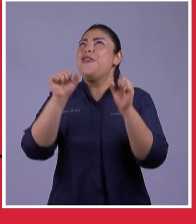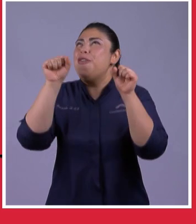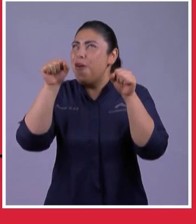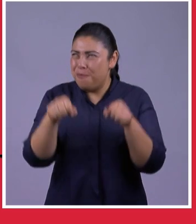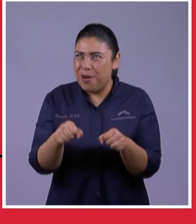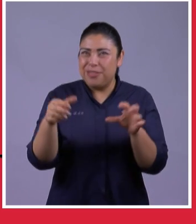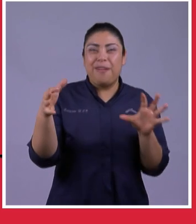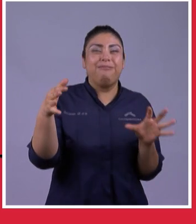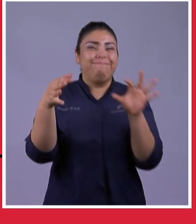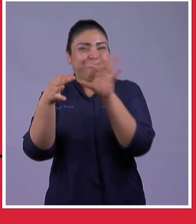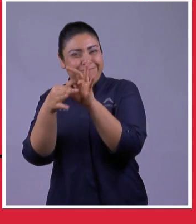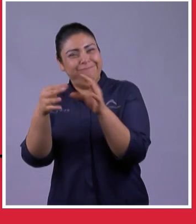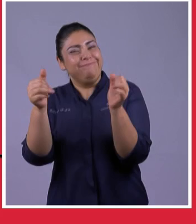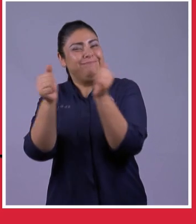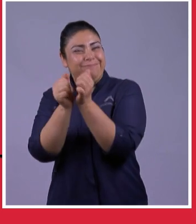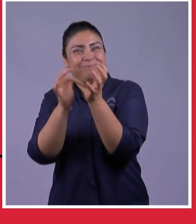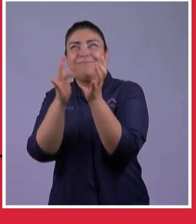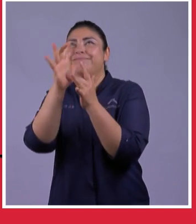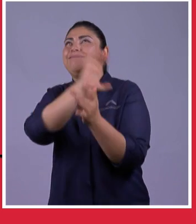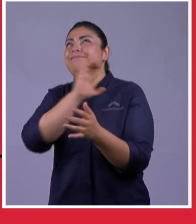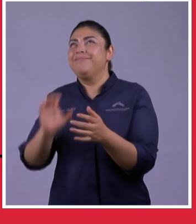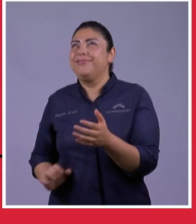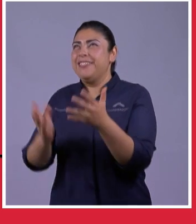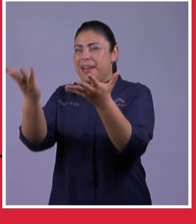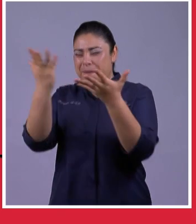fortalece